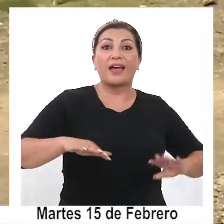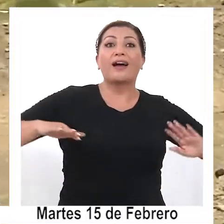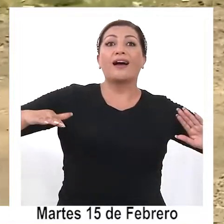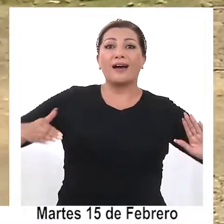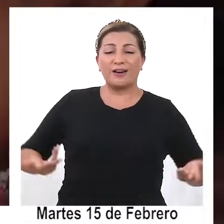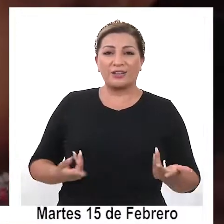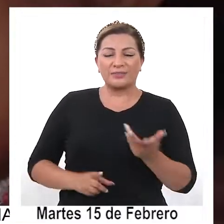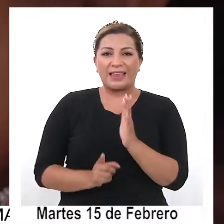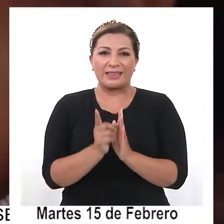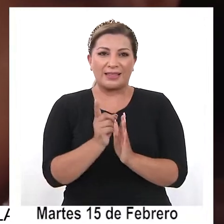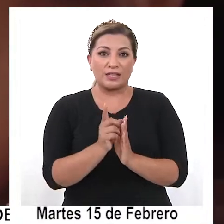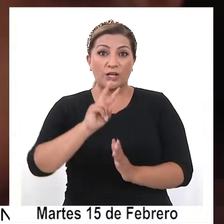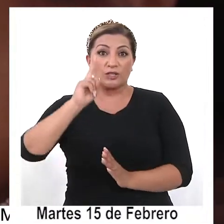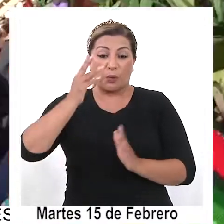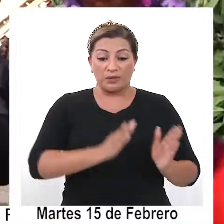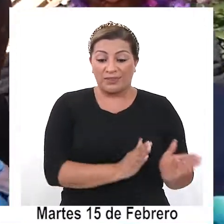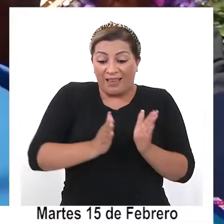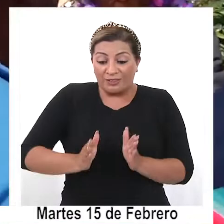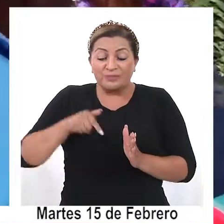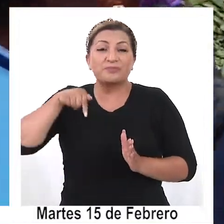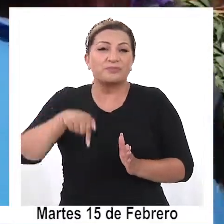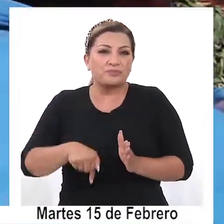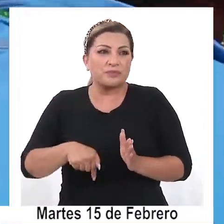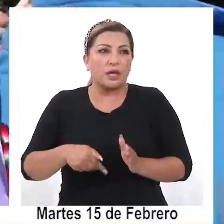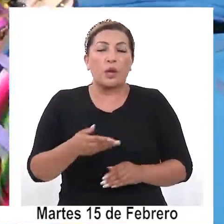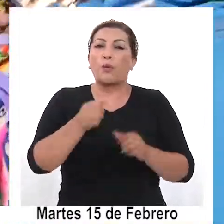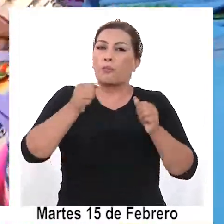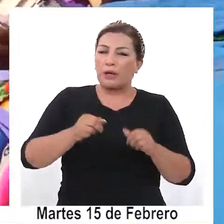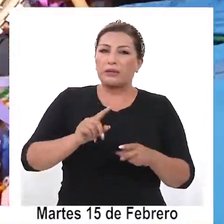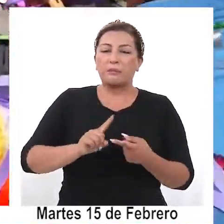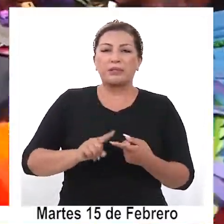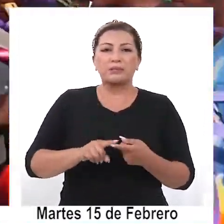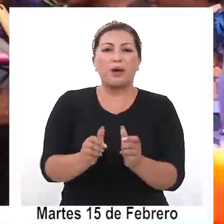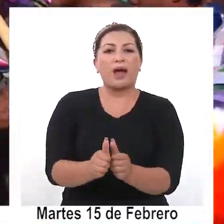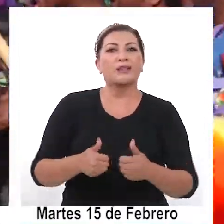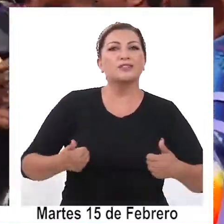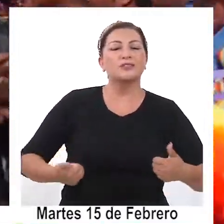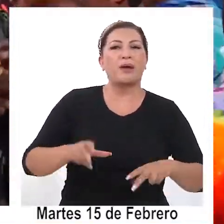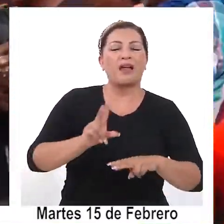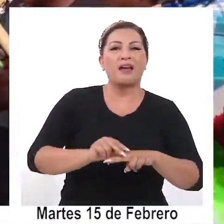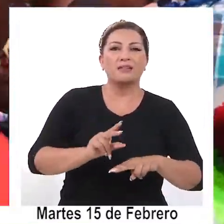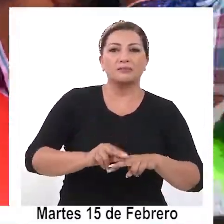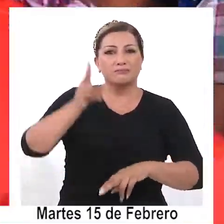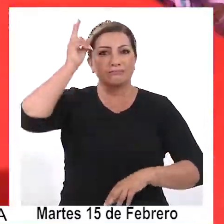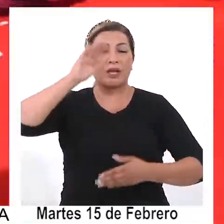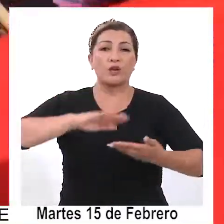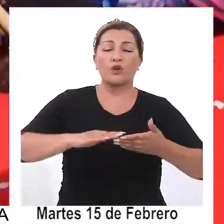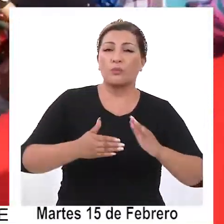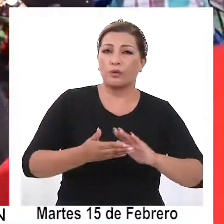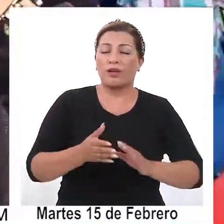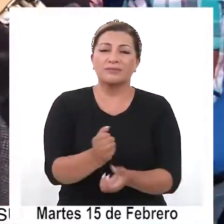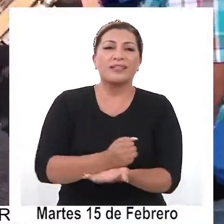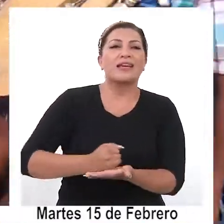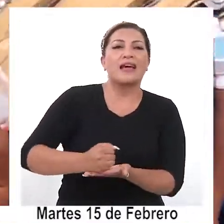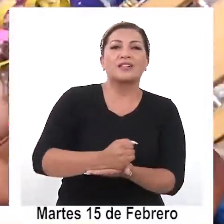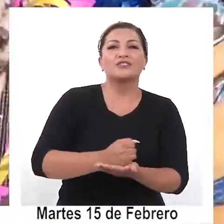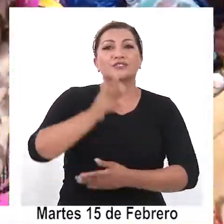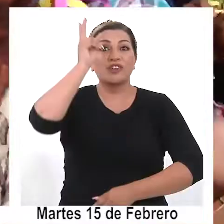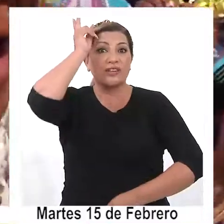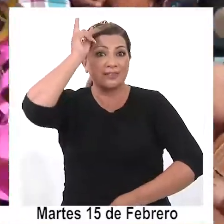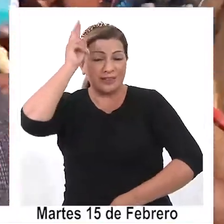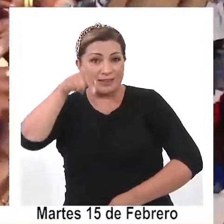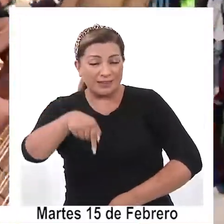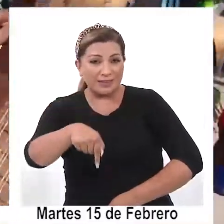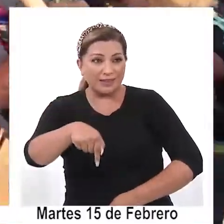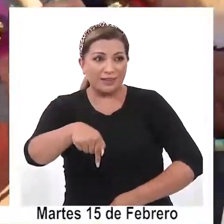se está desarrollando la segunda etapa, donde podrán participar autoridades ancestrales, comunidades y asociaciones indígenas